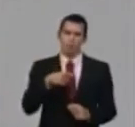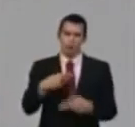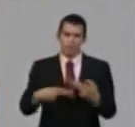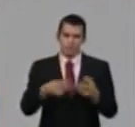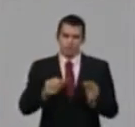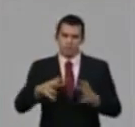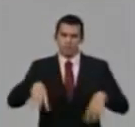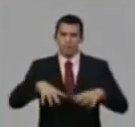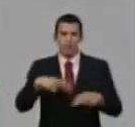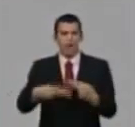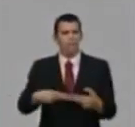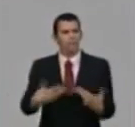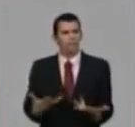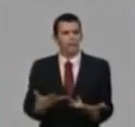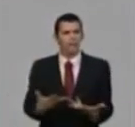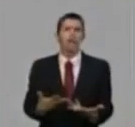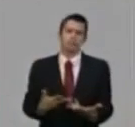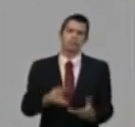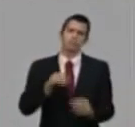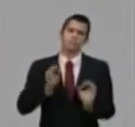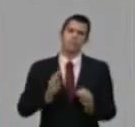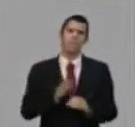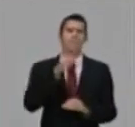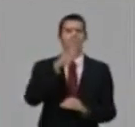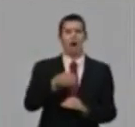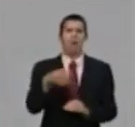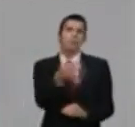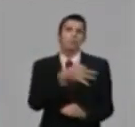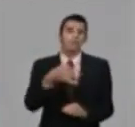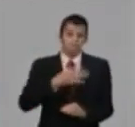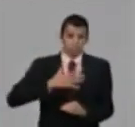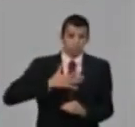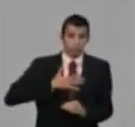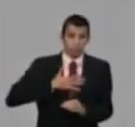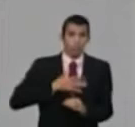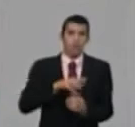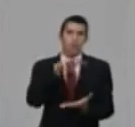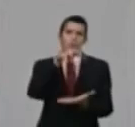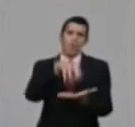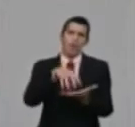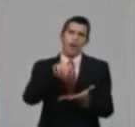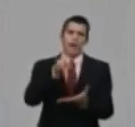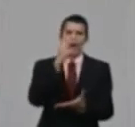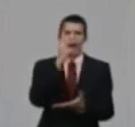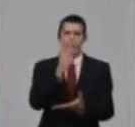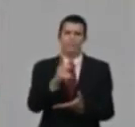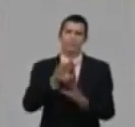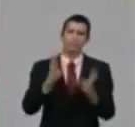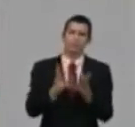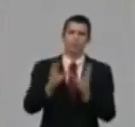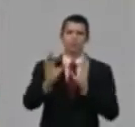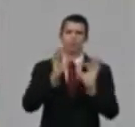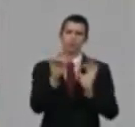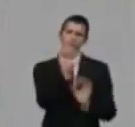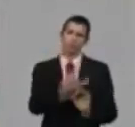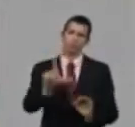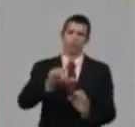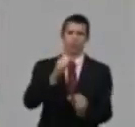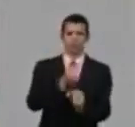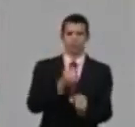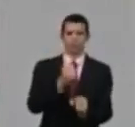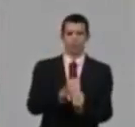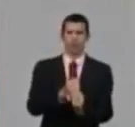trabajador social. También hay que canalizarlo por todas las vías, enseguida llega y hay que, la prestación inclusive se otorga